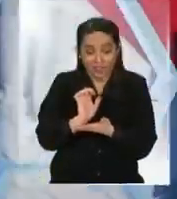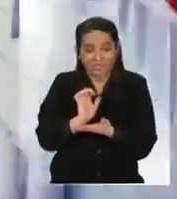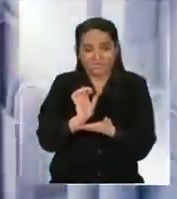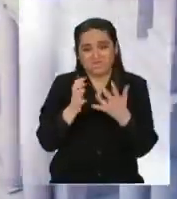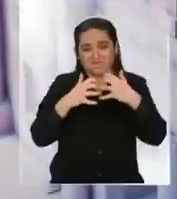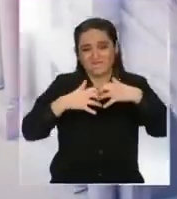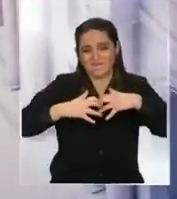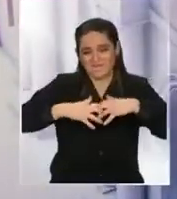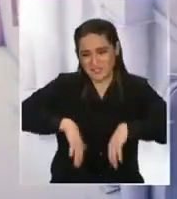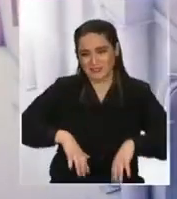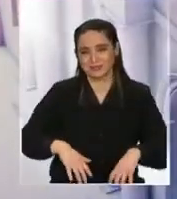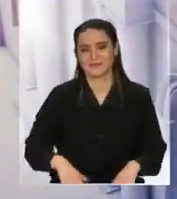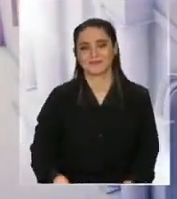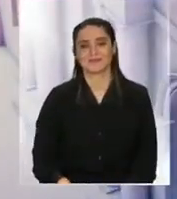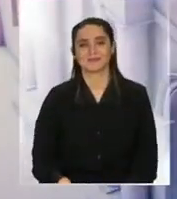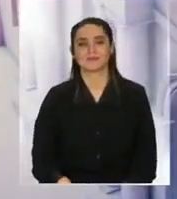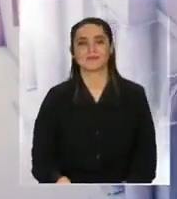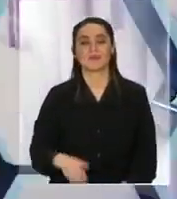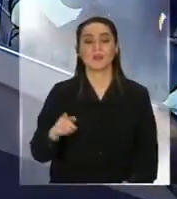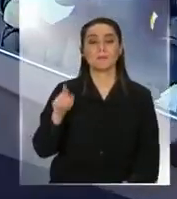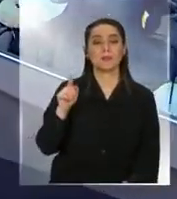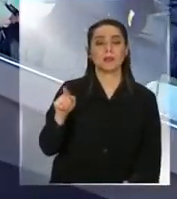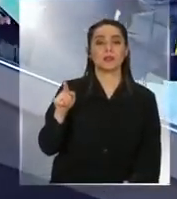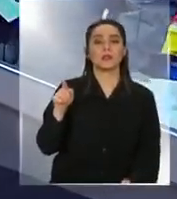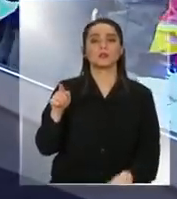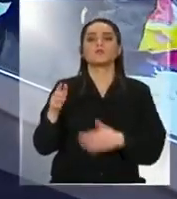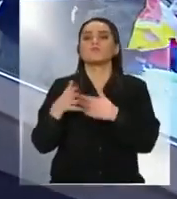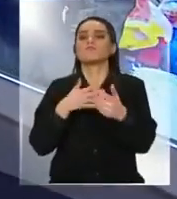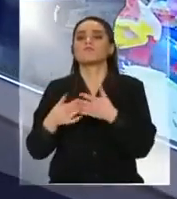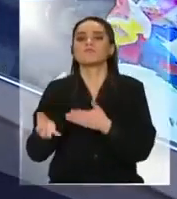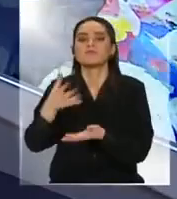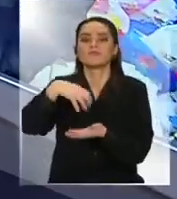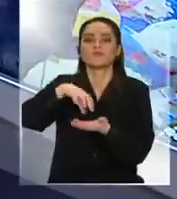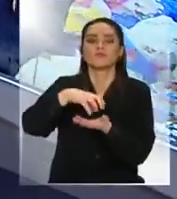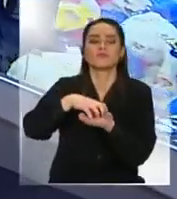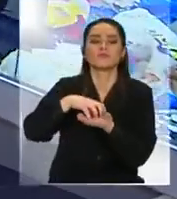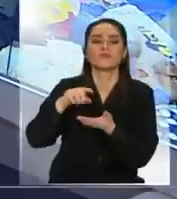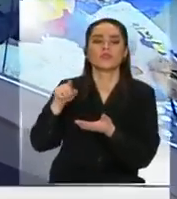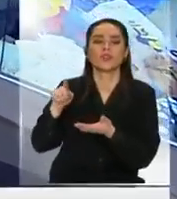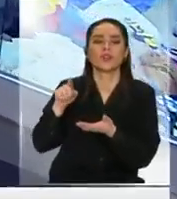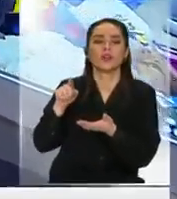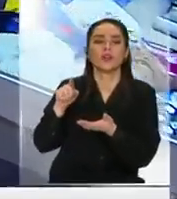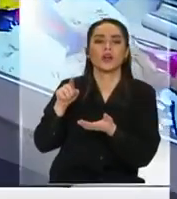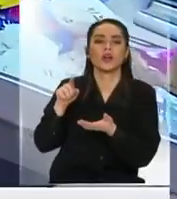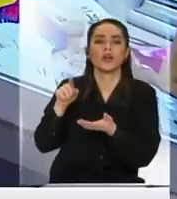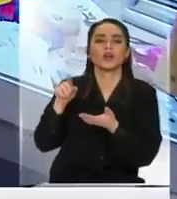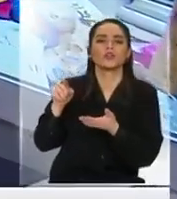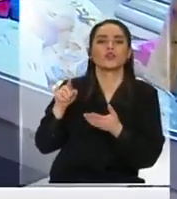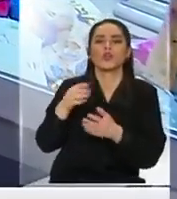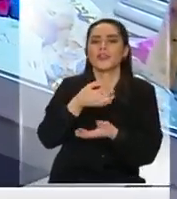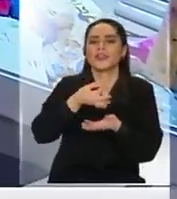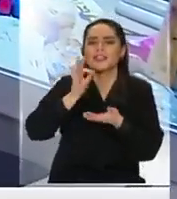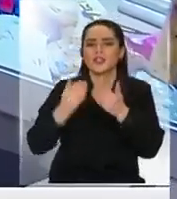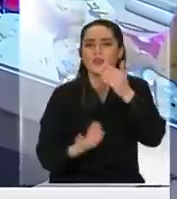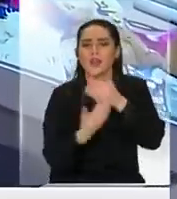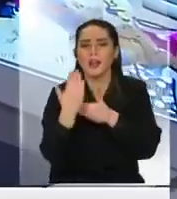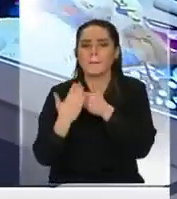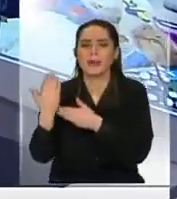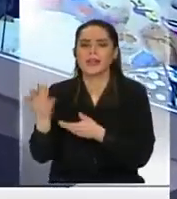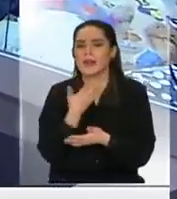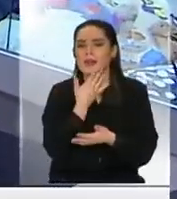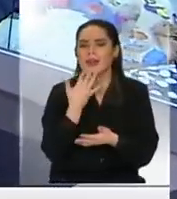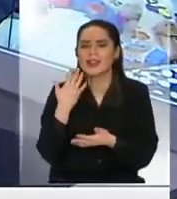Coller. imagino, Antonia, estás en Pudahuel todavía donde me hiciste sufrir con ese desayuno en la mañana, desayuno maldito, tan rico.